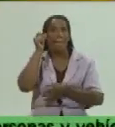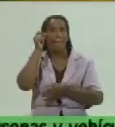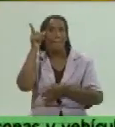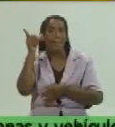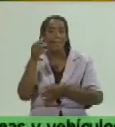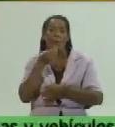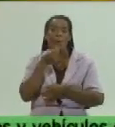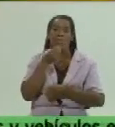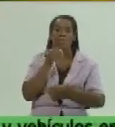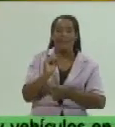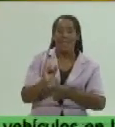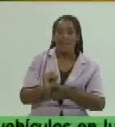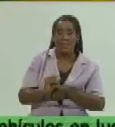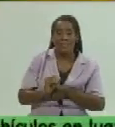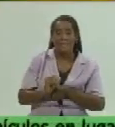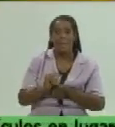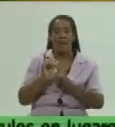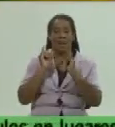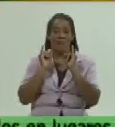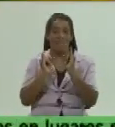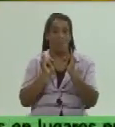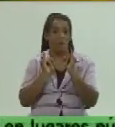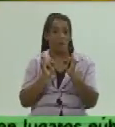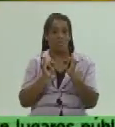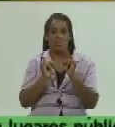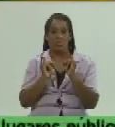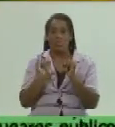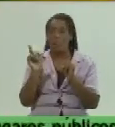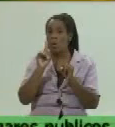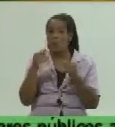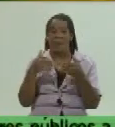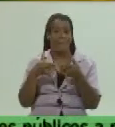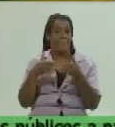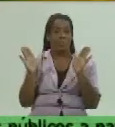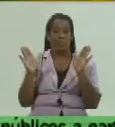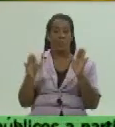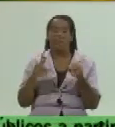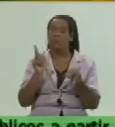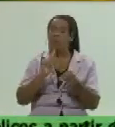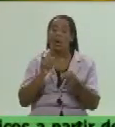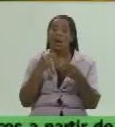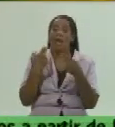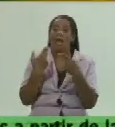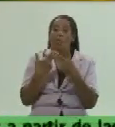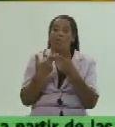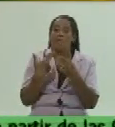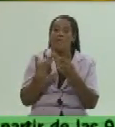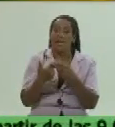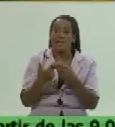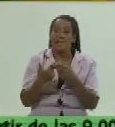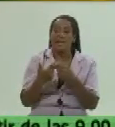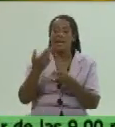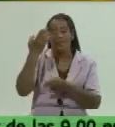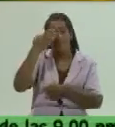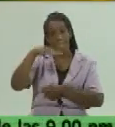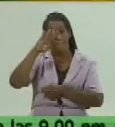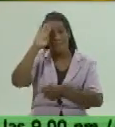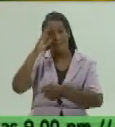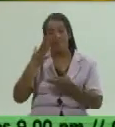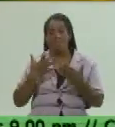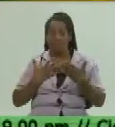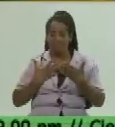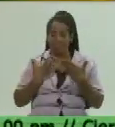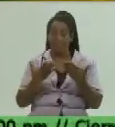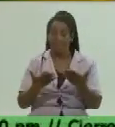también para la información no solamente va a crear cultura sino también va a crear confianza en que el país le está dedicando a pesar de la